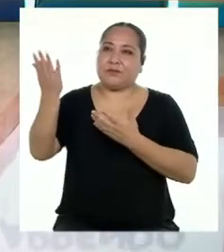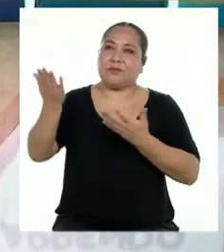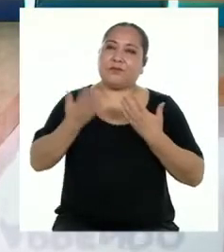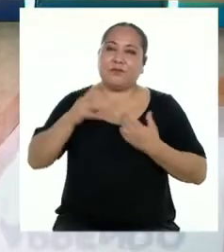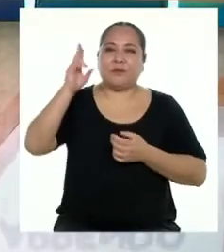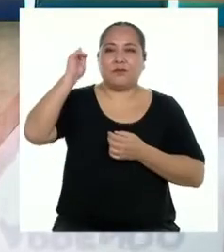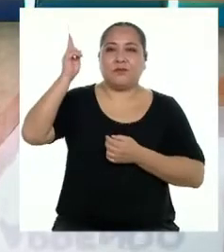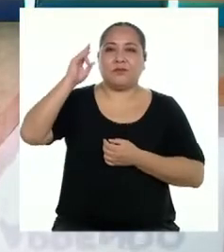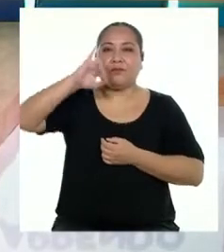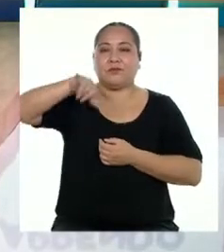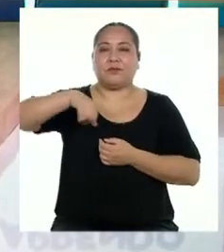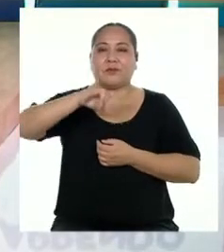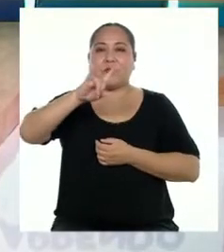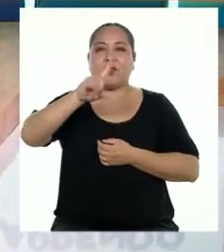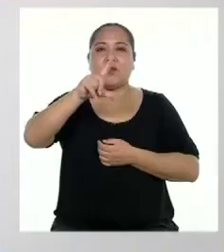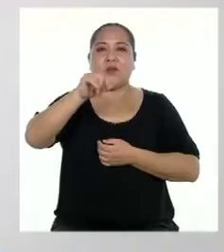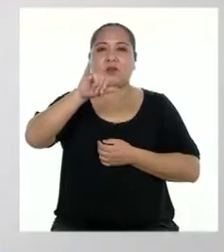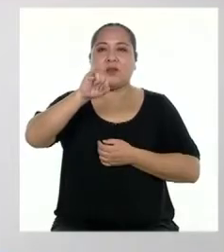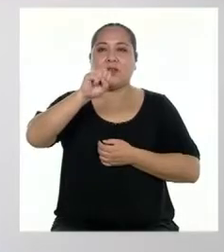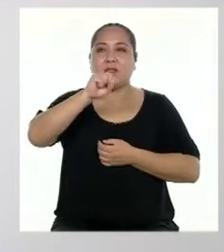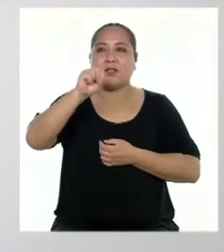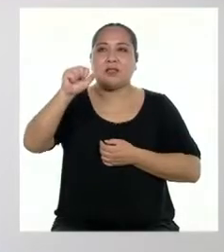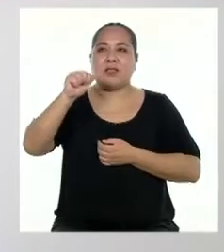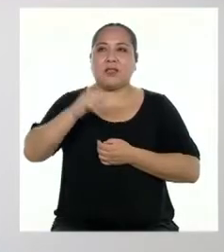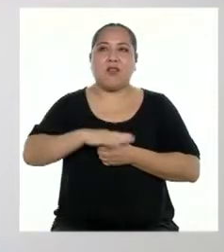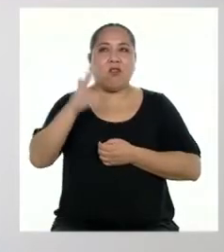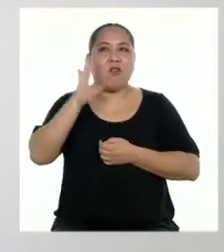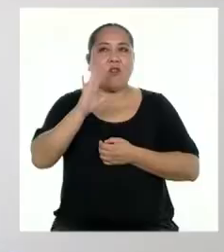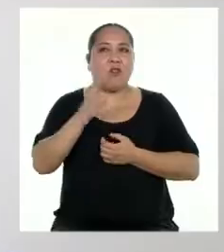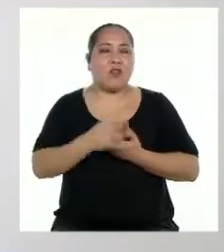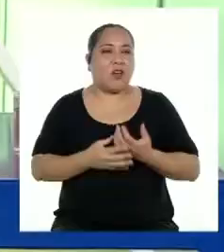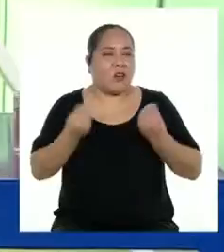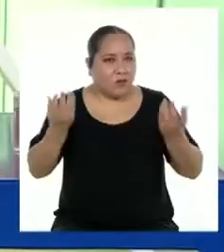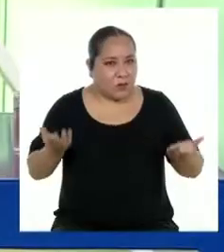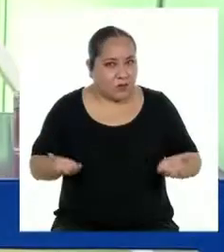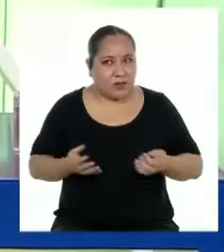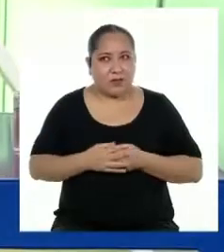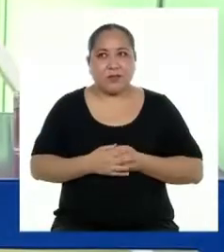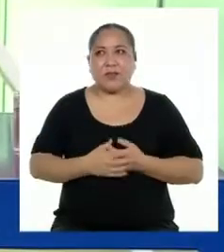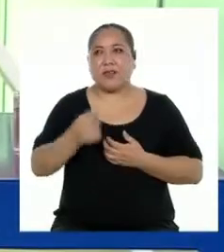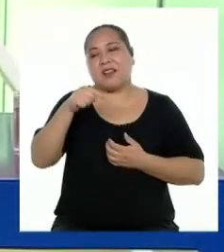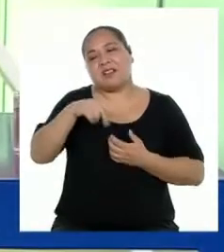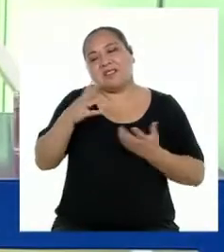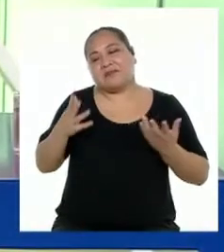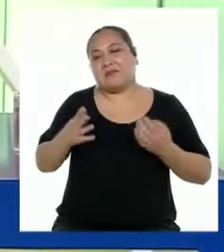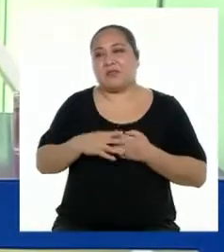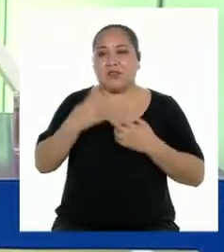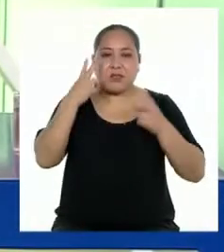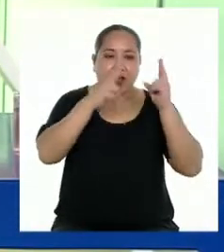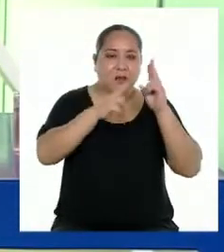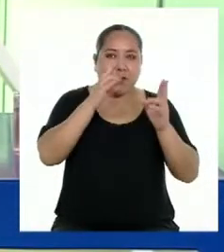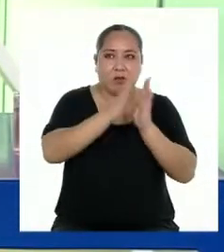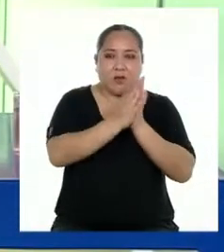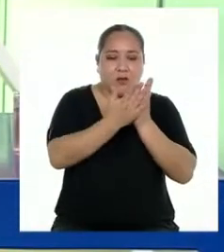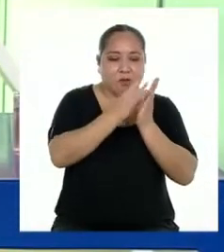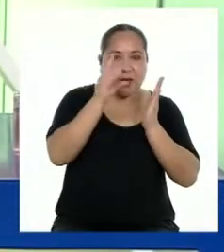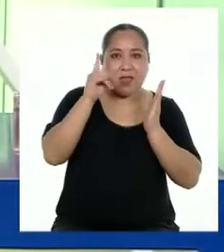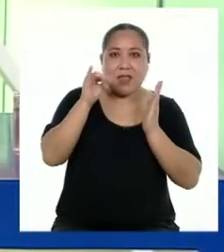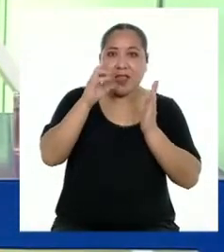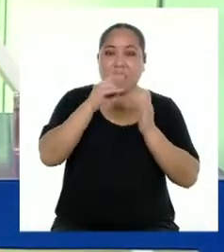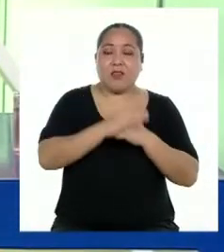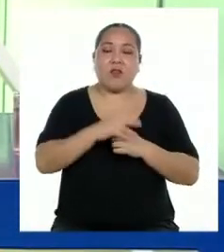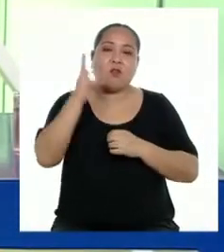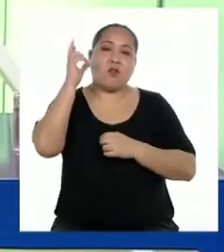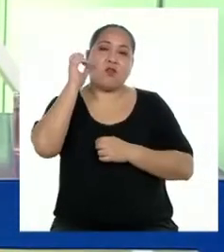Bienvenida, profesora Yulisa Caicho. Hola, Yaremis. ¿Cómo vas hoy? Aquí, aquí. Estuve revisando mi diario y